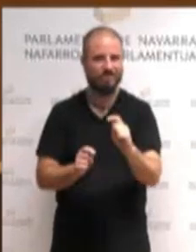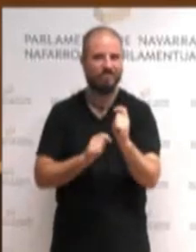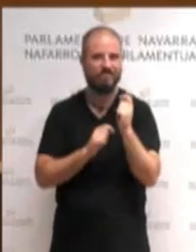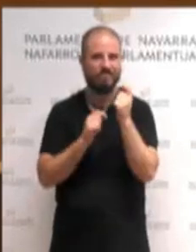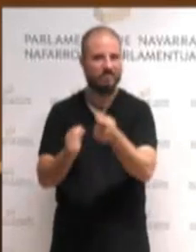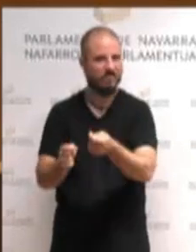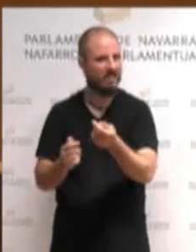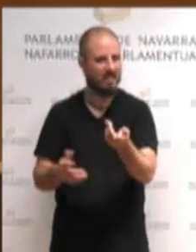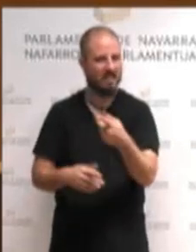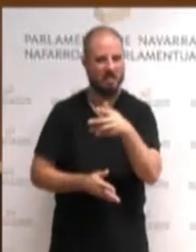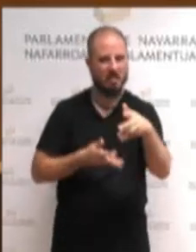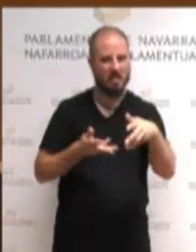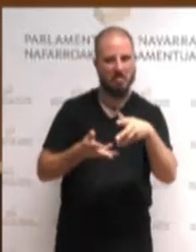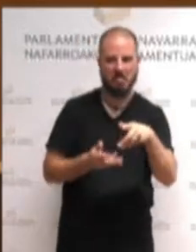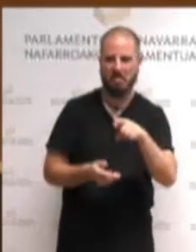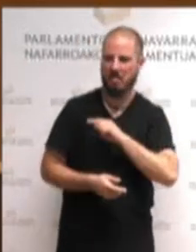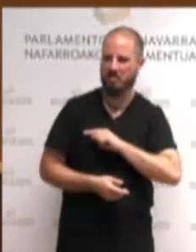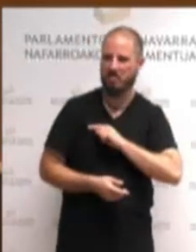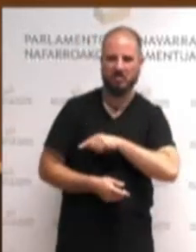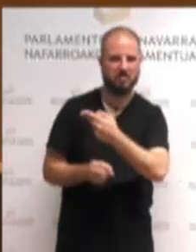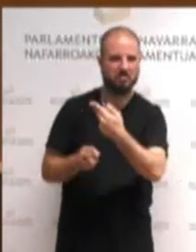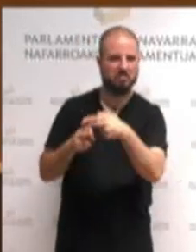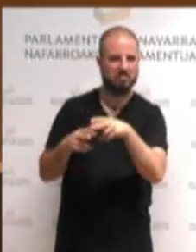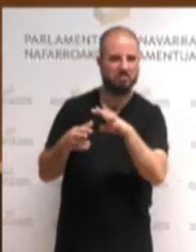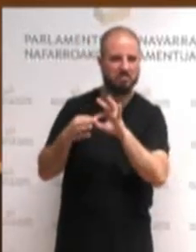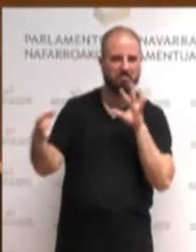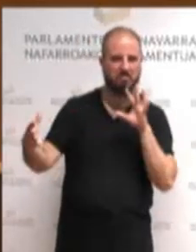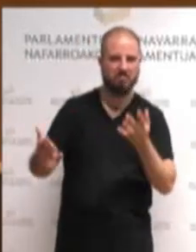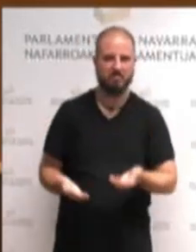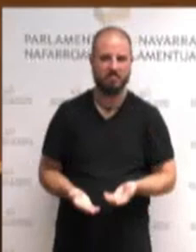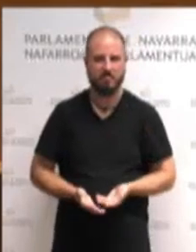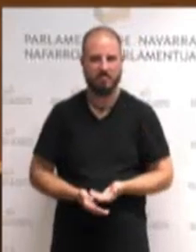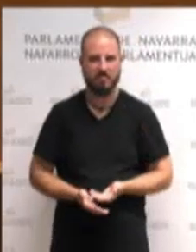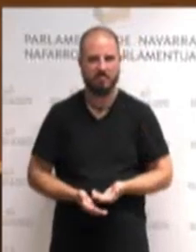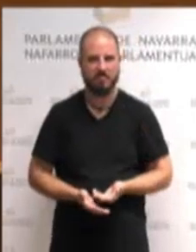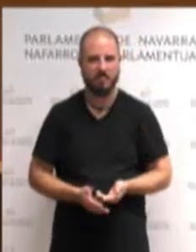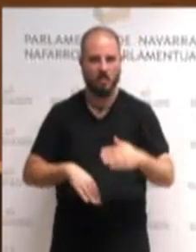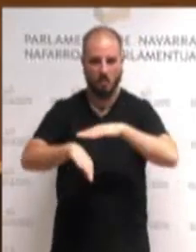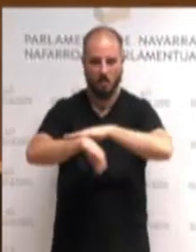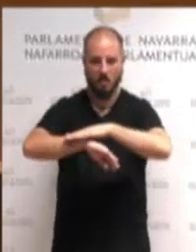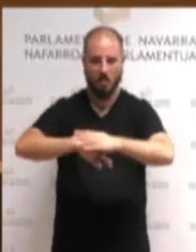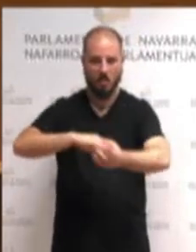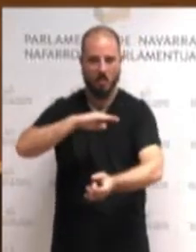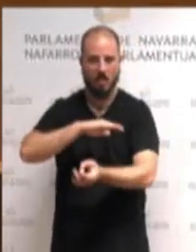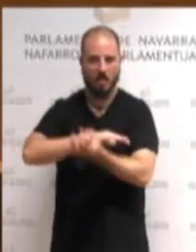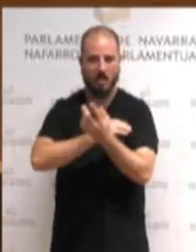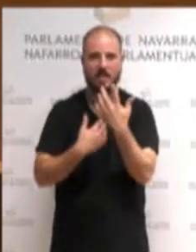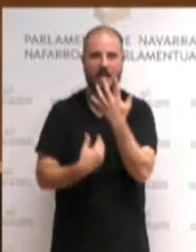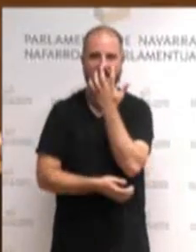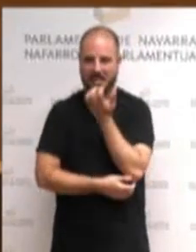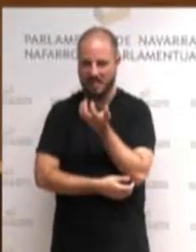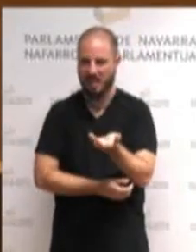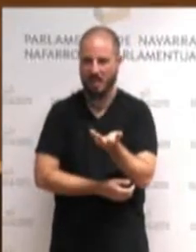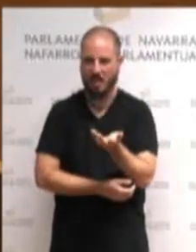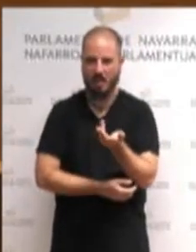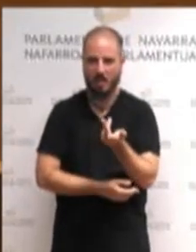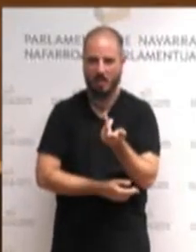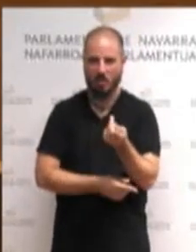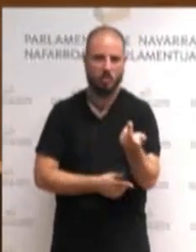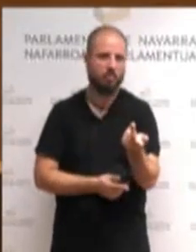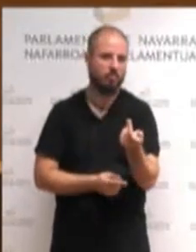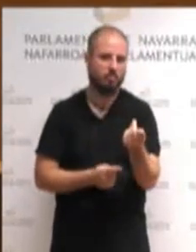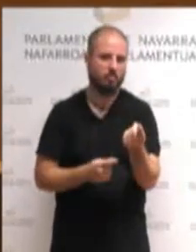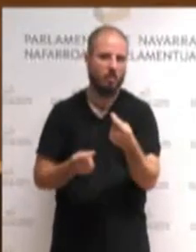Gobernu baten osaketa gauza serioa da. Ez da karta joko bat. Farolez jokatzea hordagoka